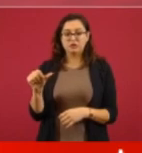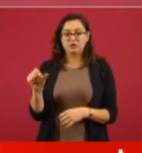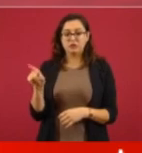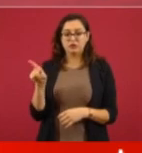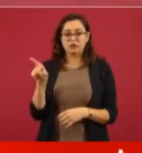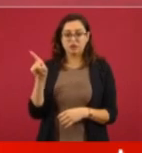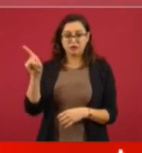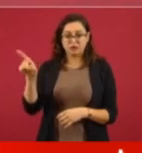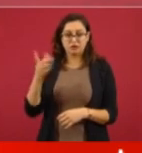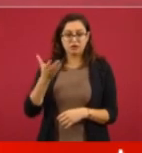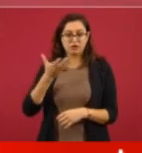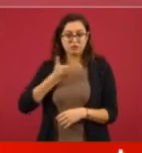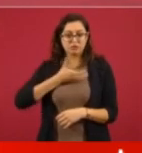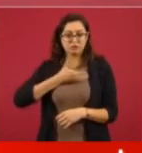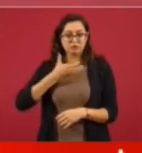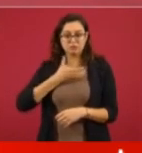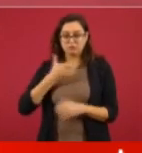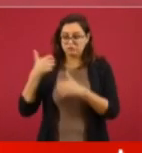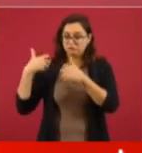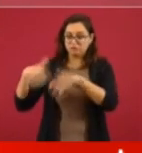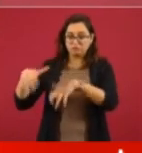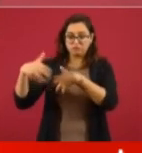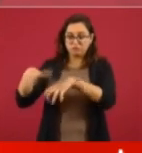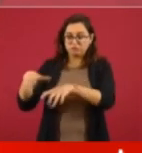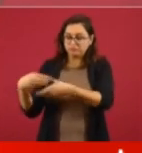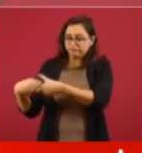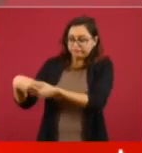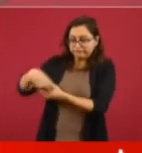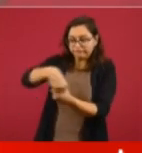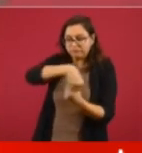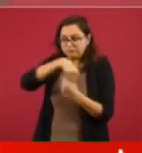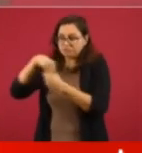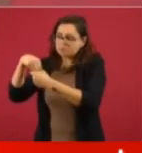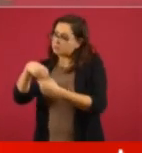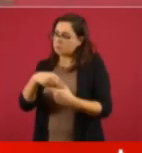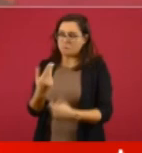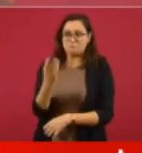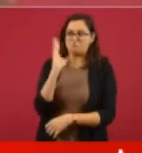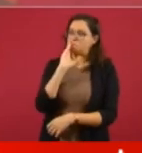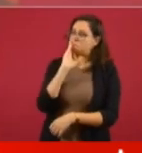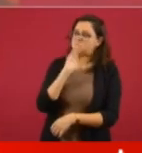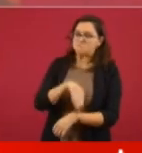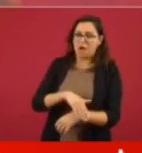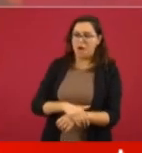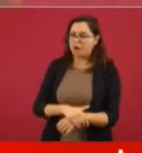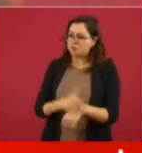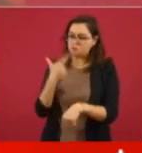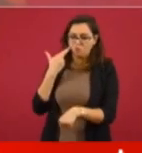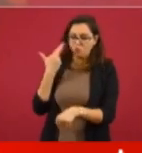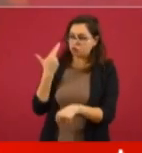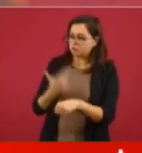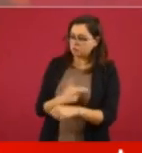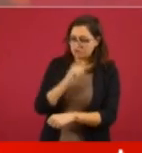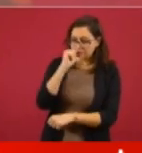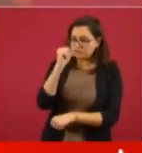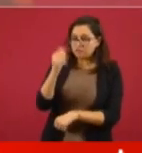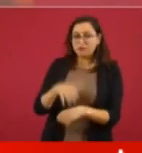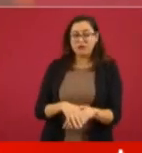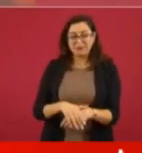estén los de protestando en grupo o las manifestaciones de Frenas?